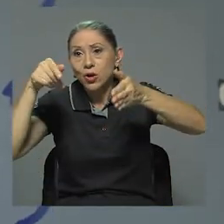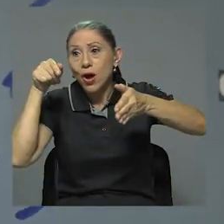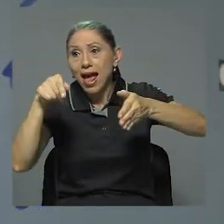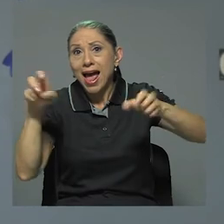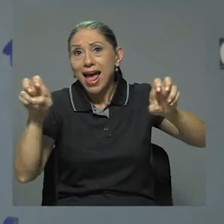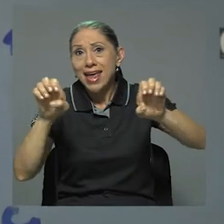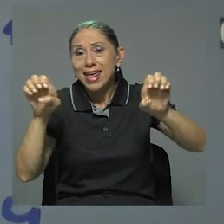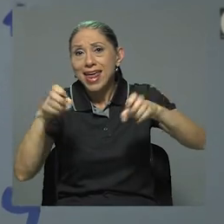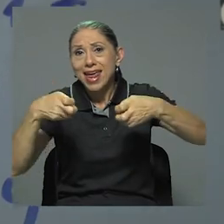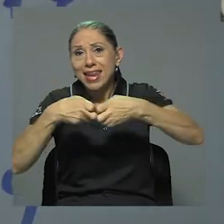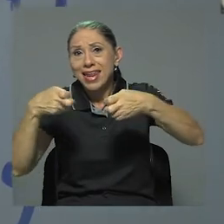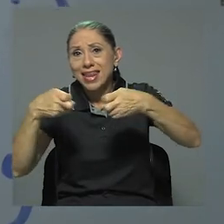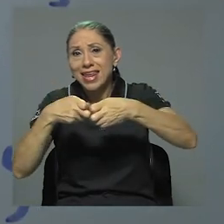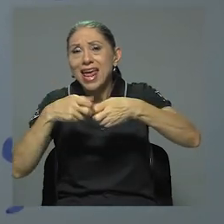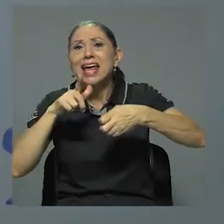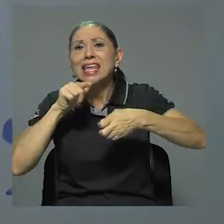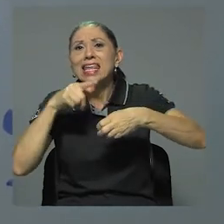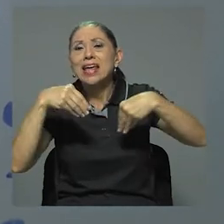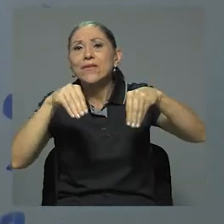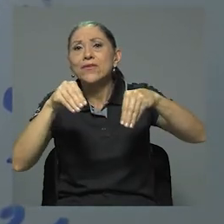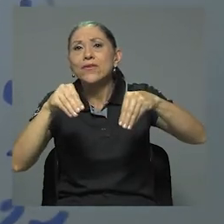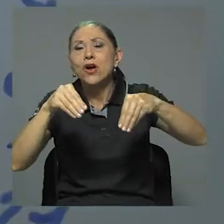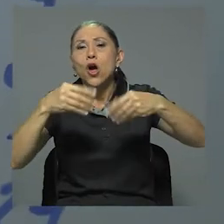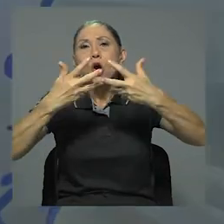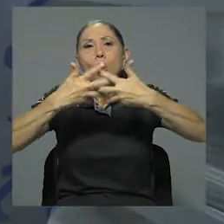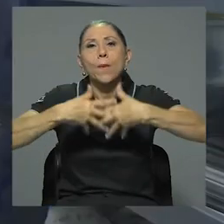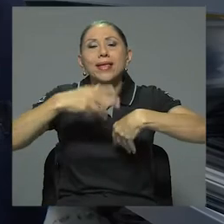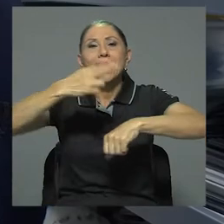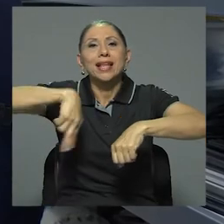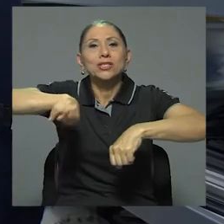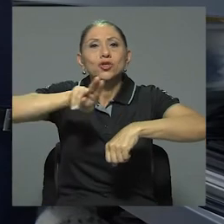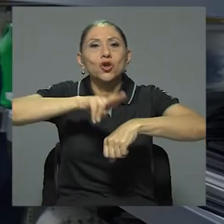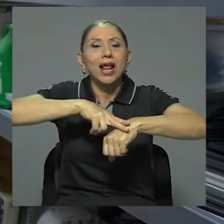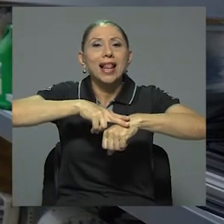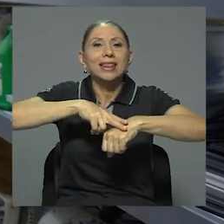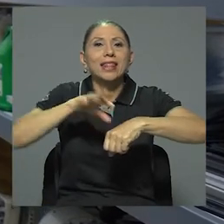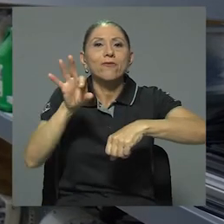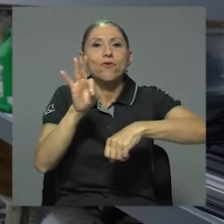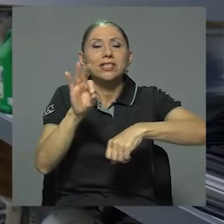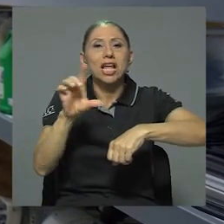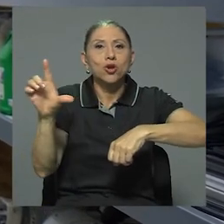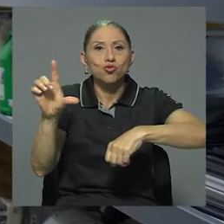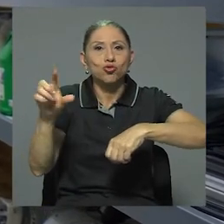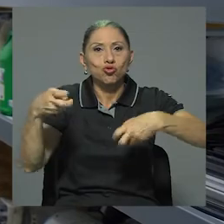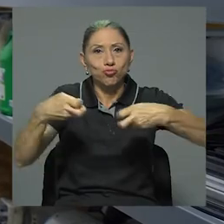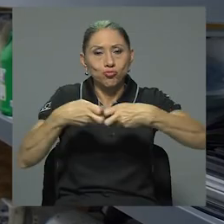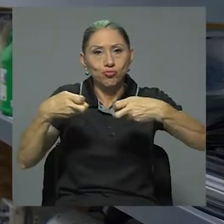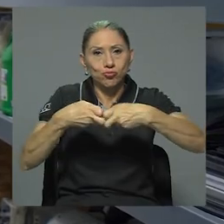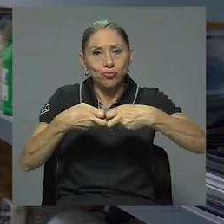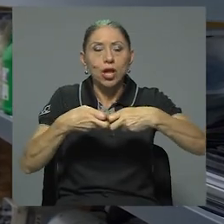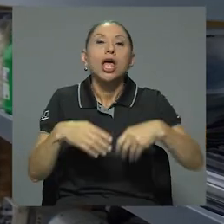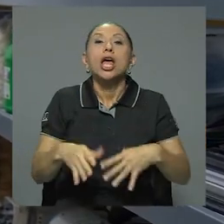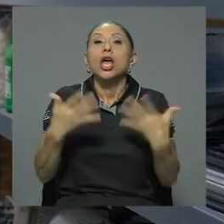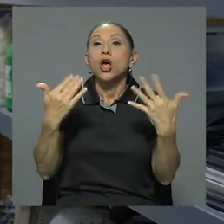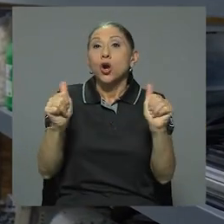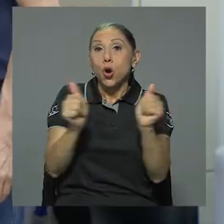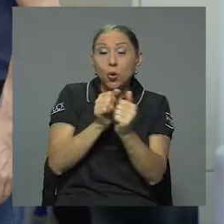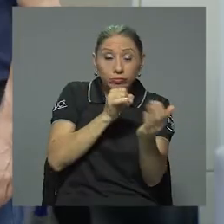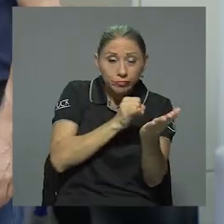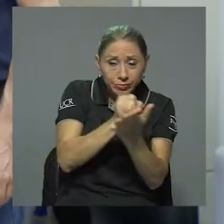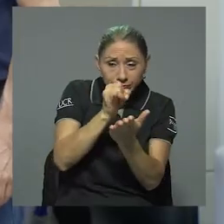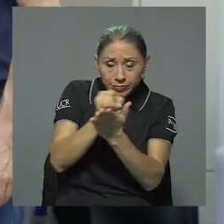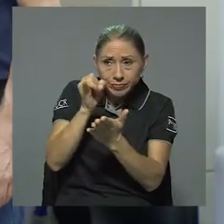energía es abastecido por la Compañía Nacional de Fuerza y Luz. Según la configuración realizada y de acuerdo a diversas valoraciones,